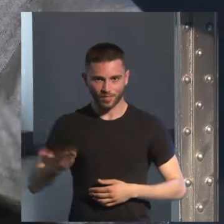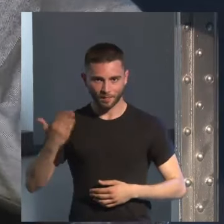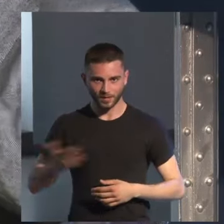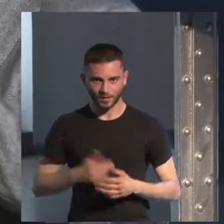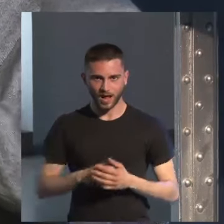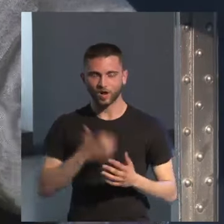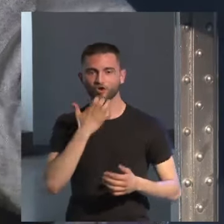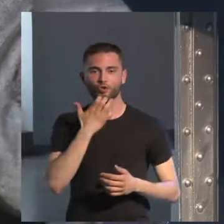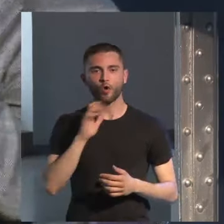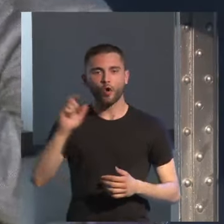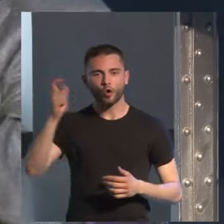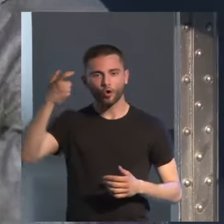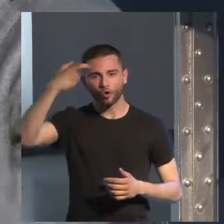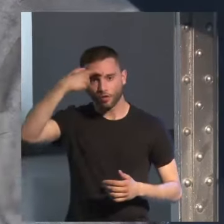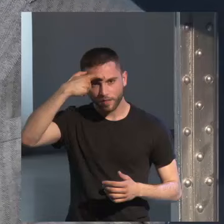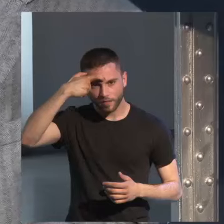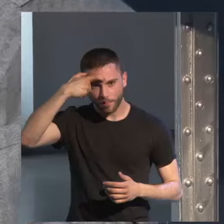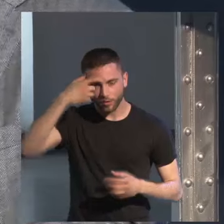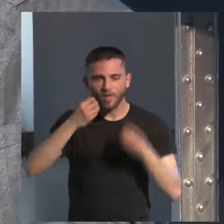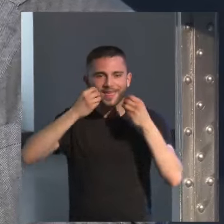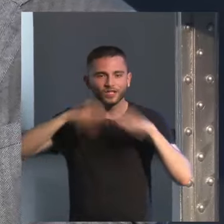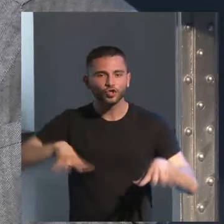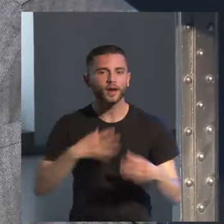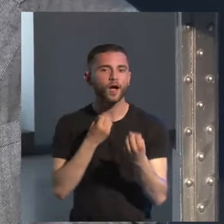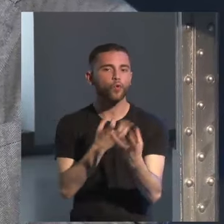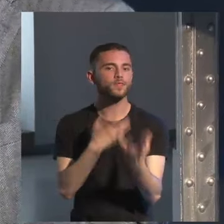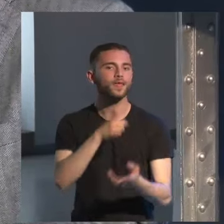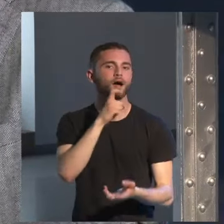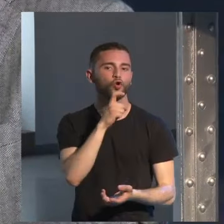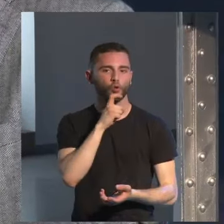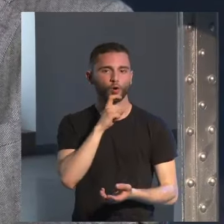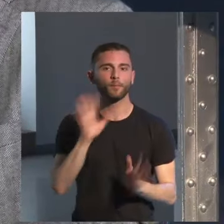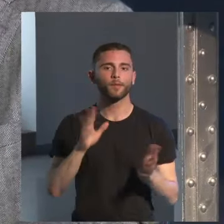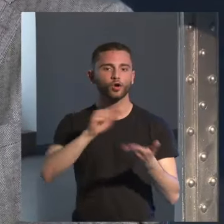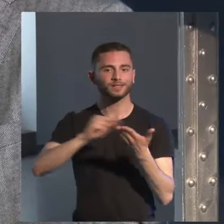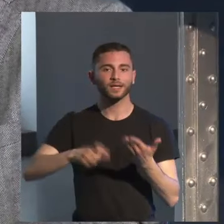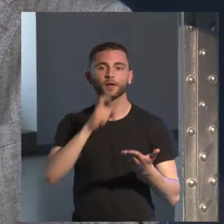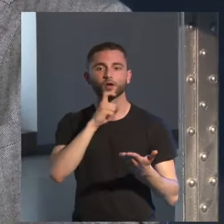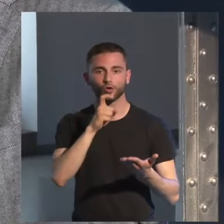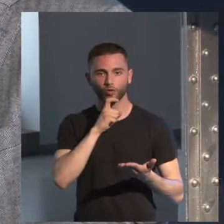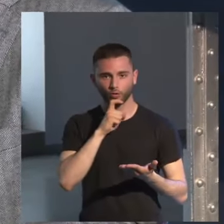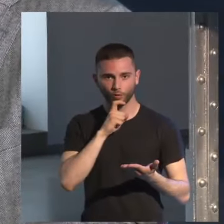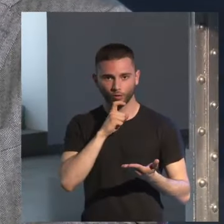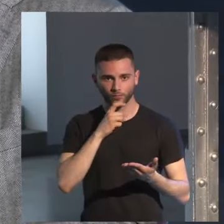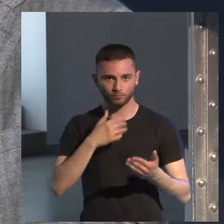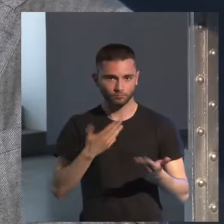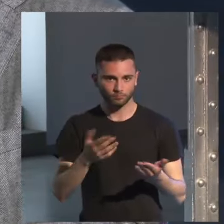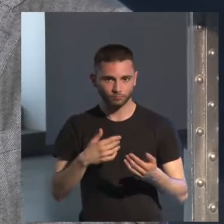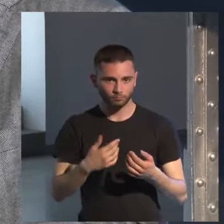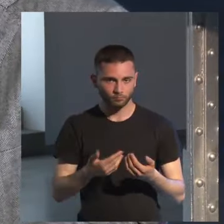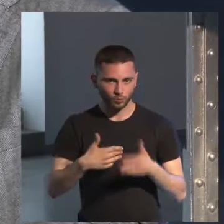concepto de cómo se cuenta una historia pero de cómo se escribe con los autores de mi lengua